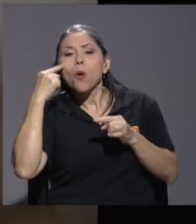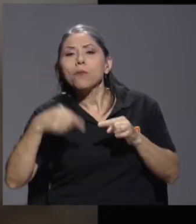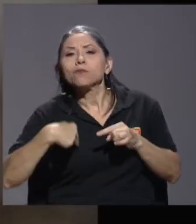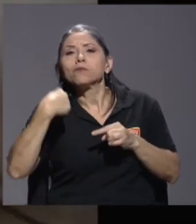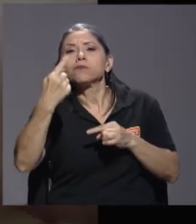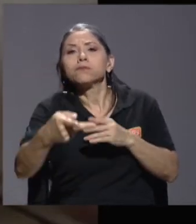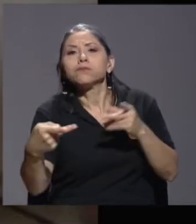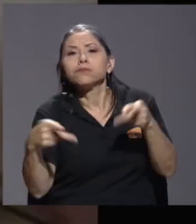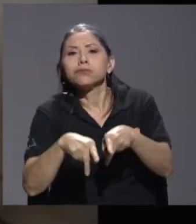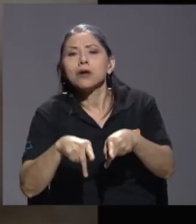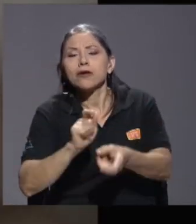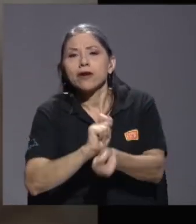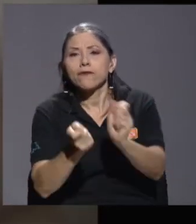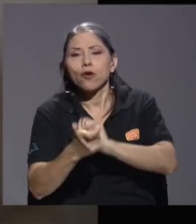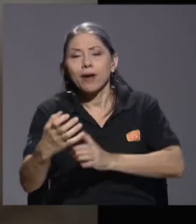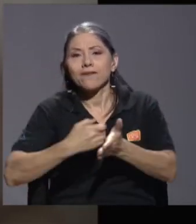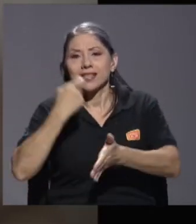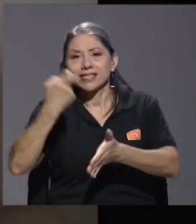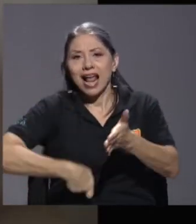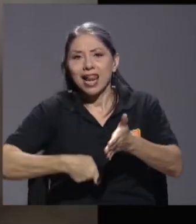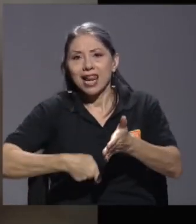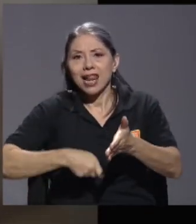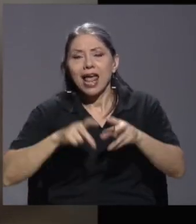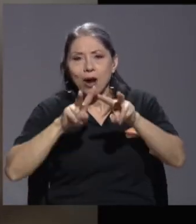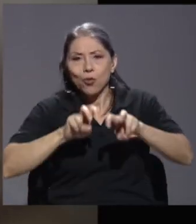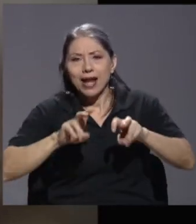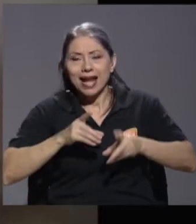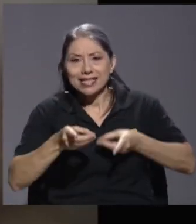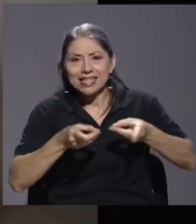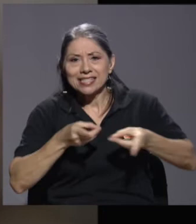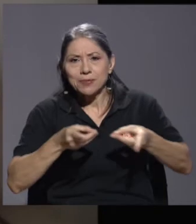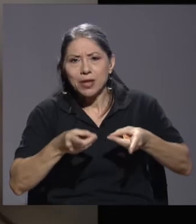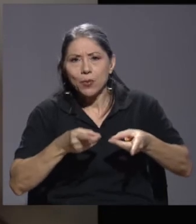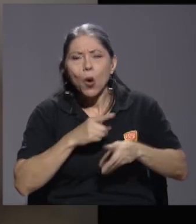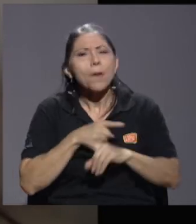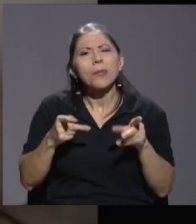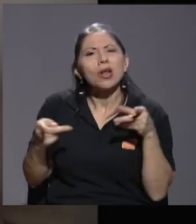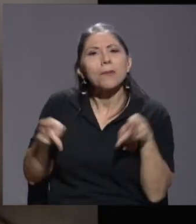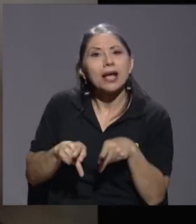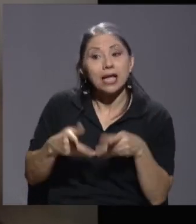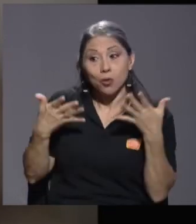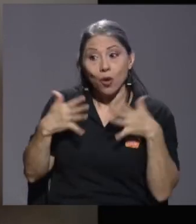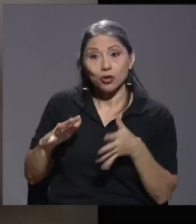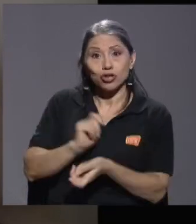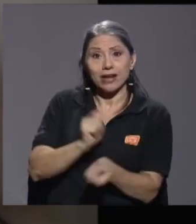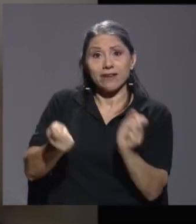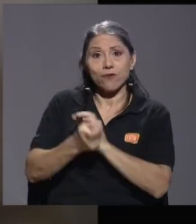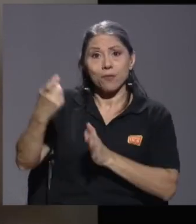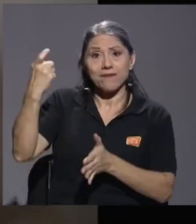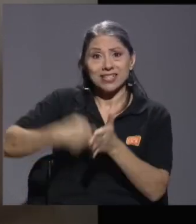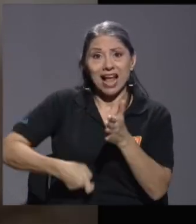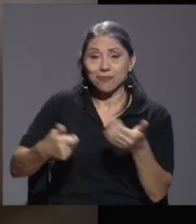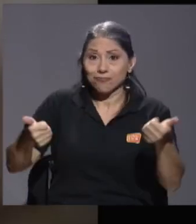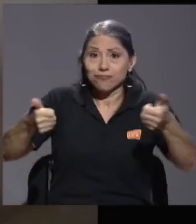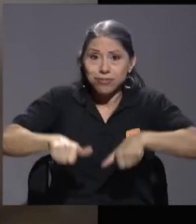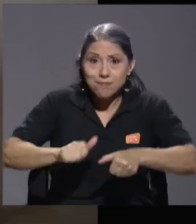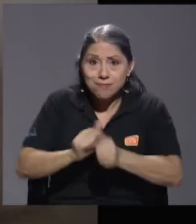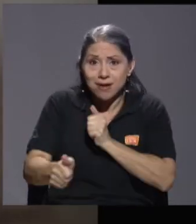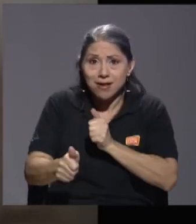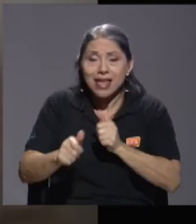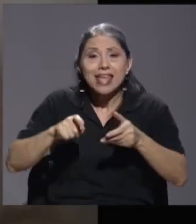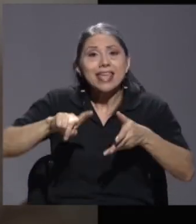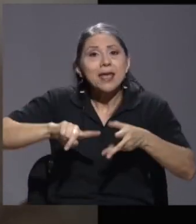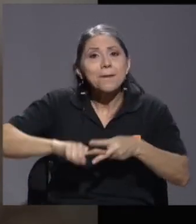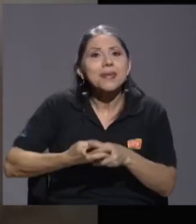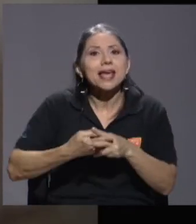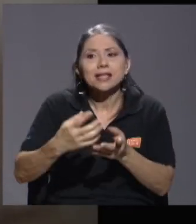que la reforma fiscal traía, un análisis descriptivo. ¿Qué es lo que pasa? O que cuando la reforma fiscal se aprueba y empieza su funcionamiento, especialmente el impuesto